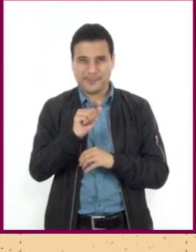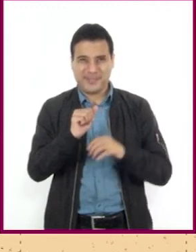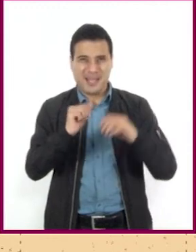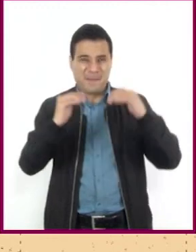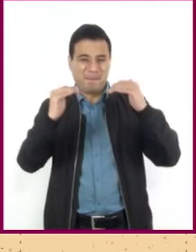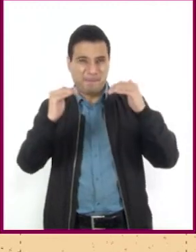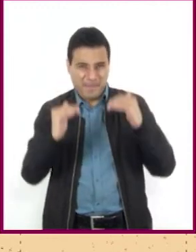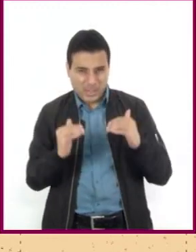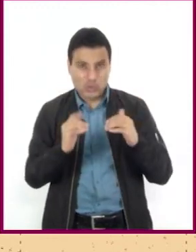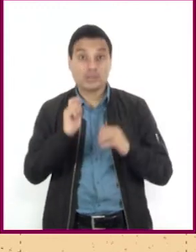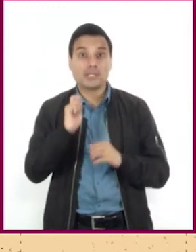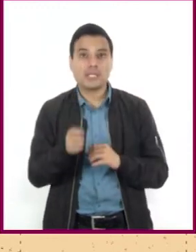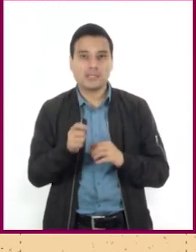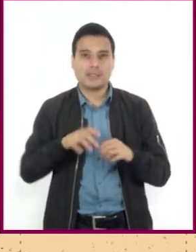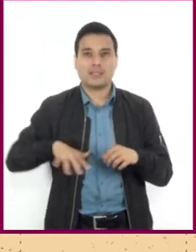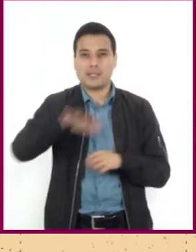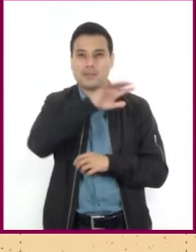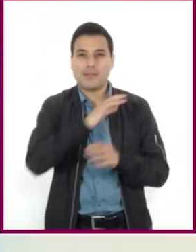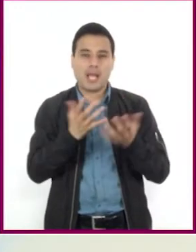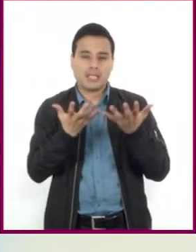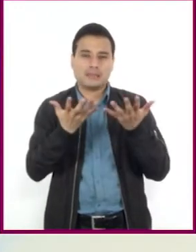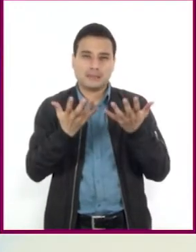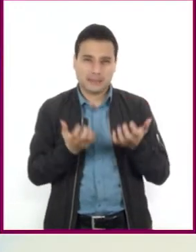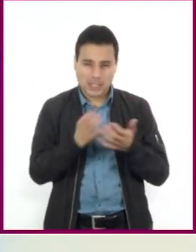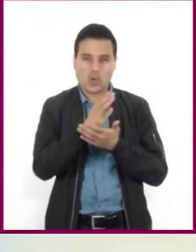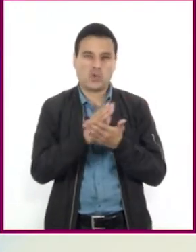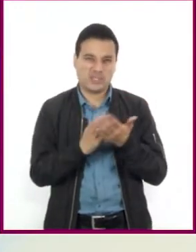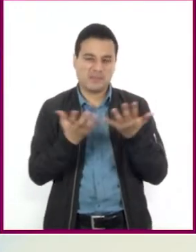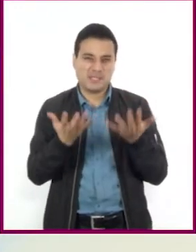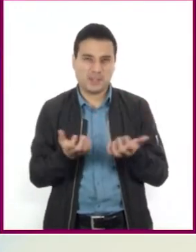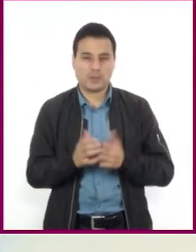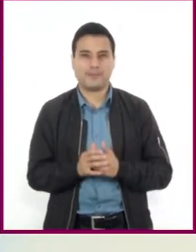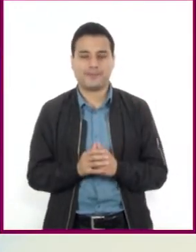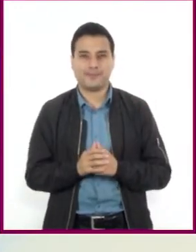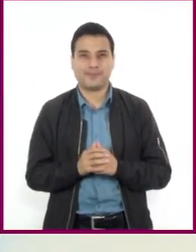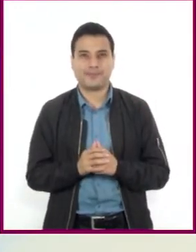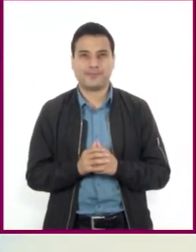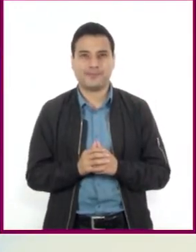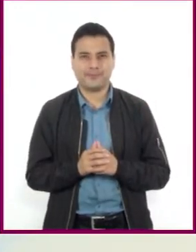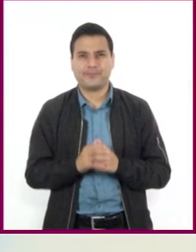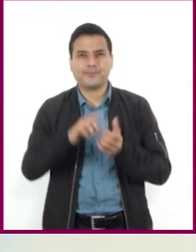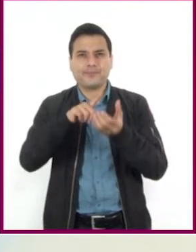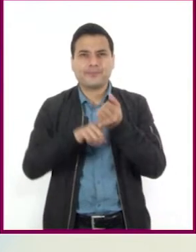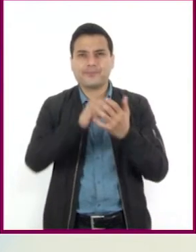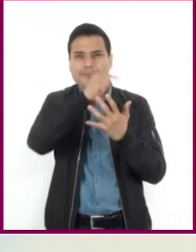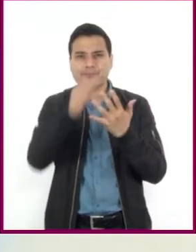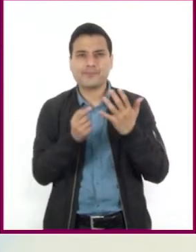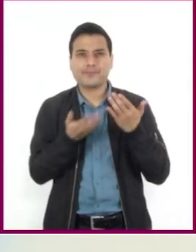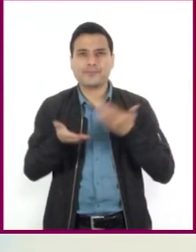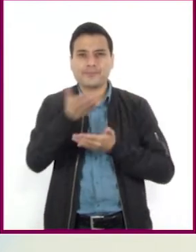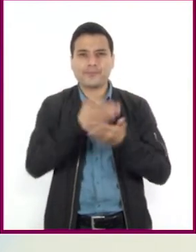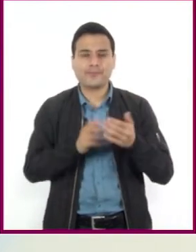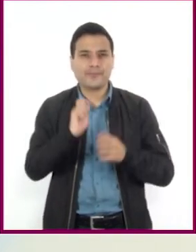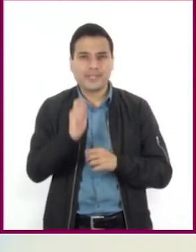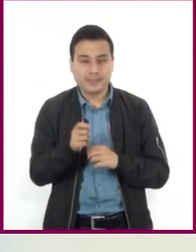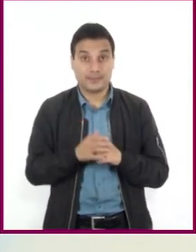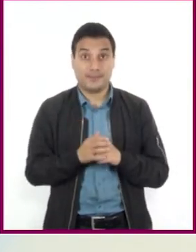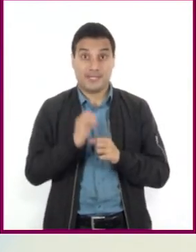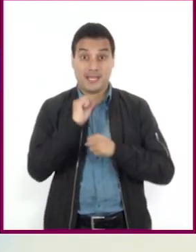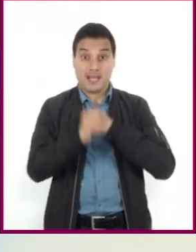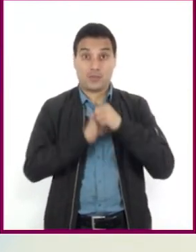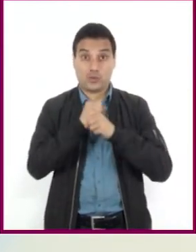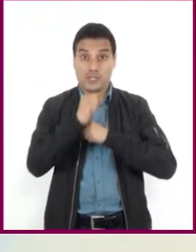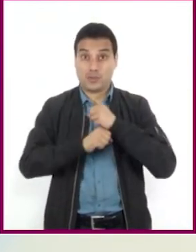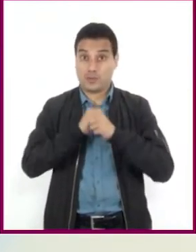el clima es seco y semiseco. En cuanto a los componentes sociales del estado, en los últimos años, la